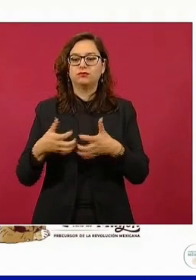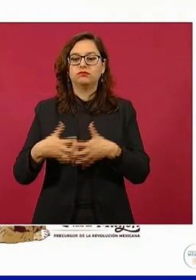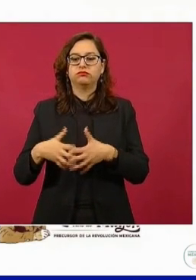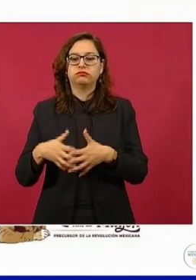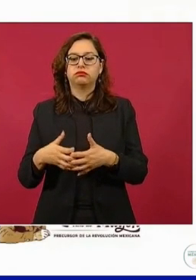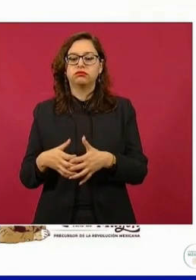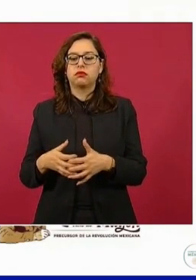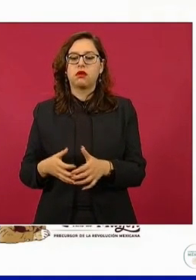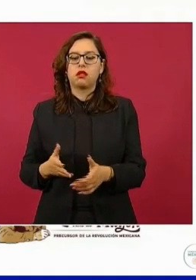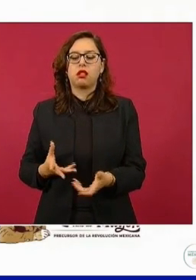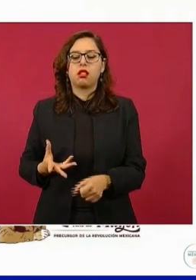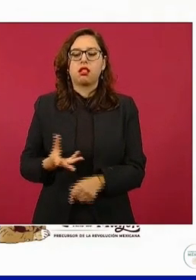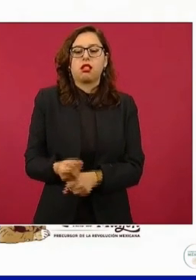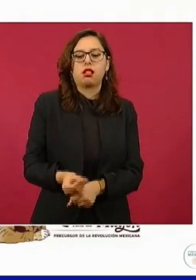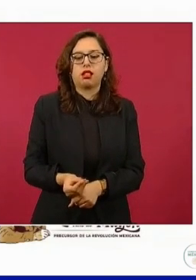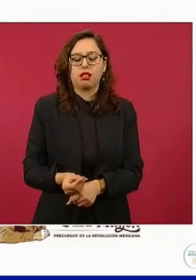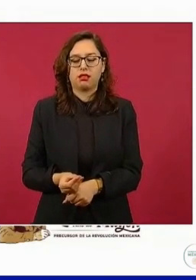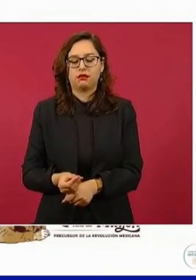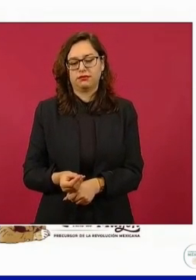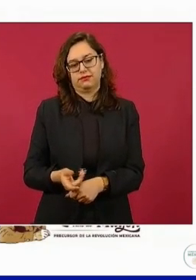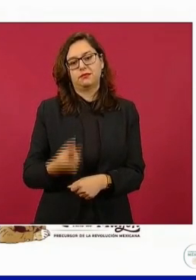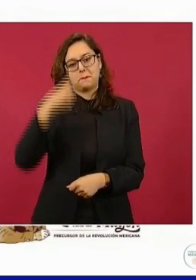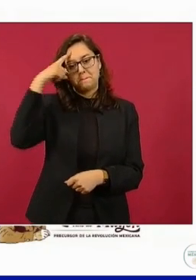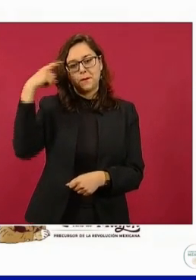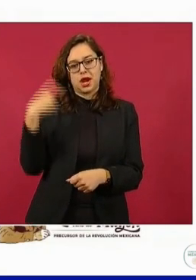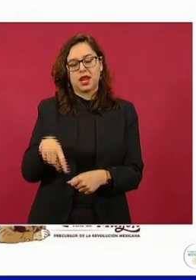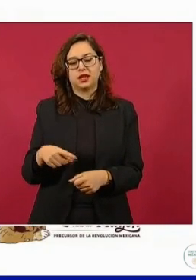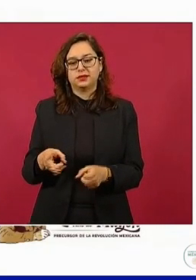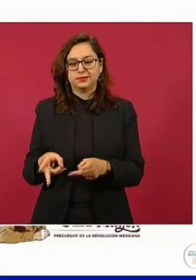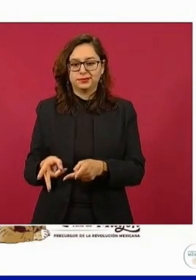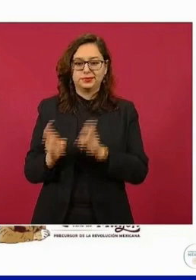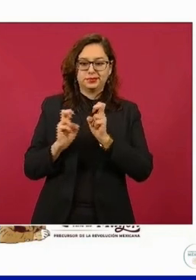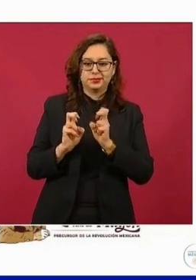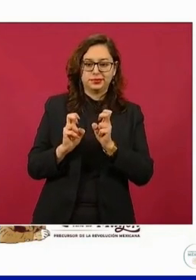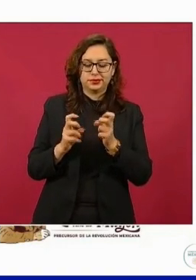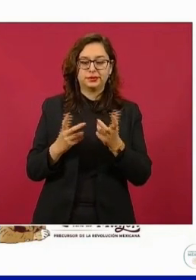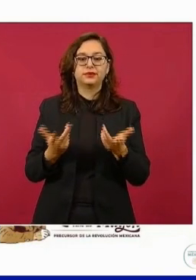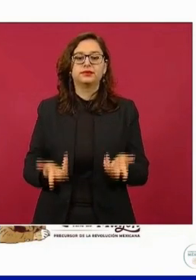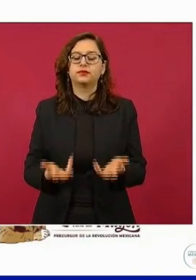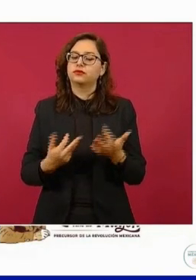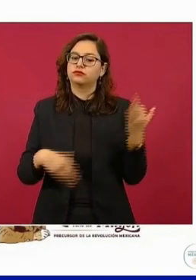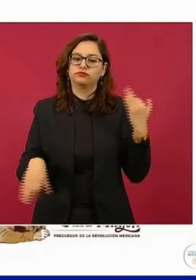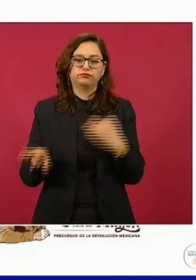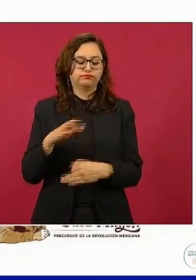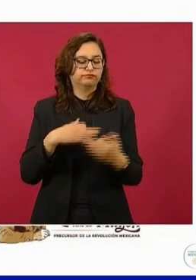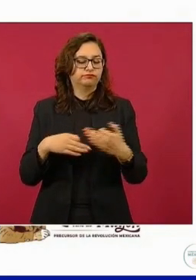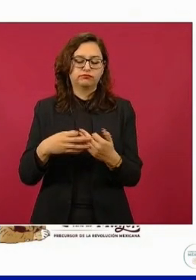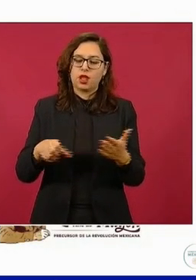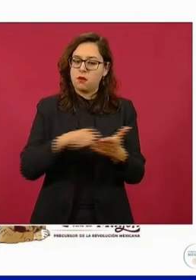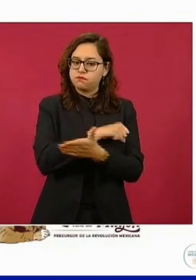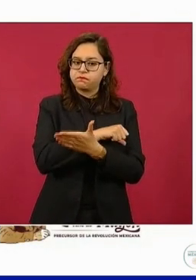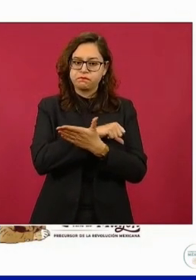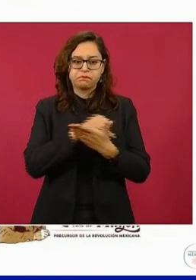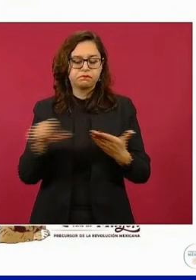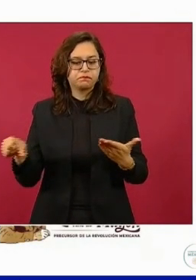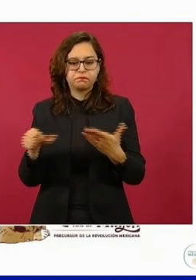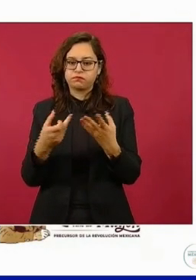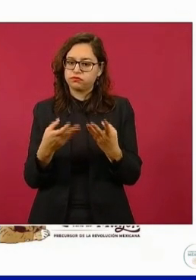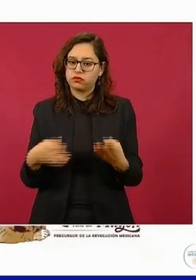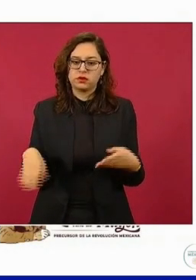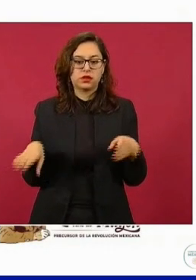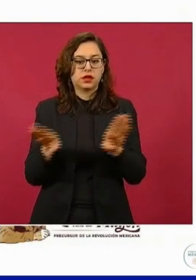propósito. También esta gasolinera, todas sus bombas fueron cerradas, que fue